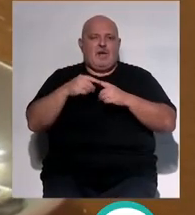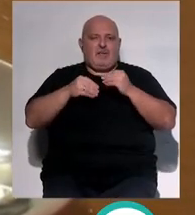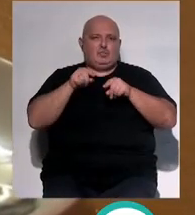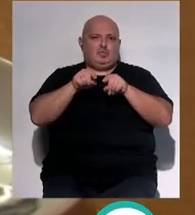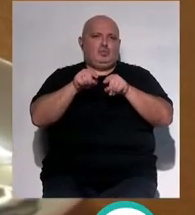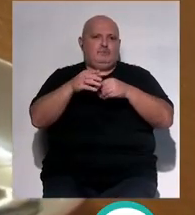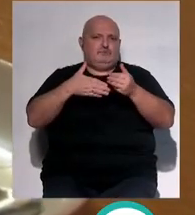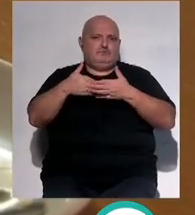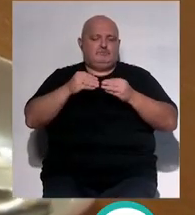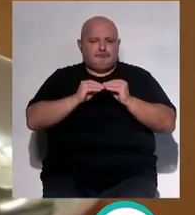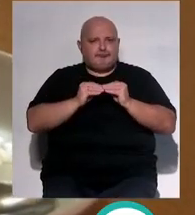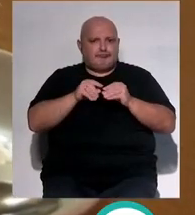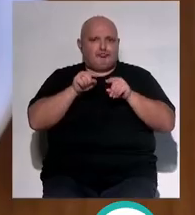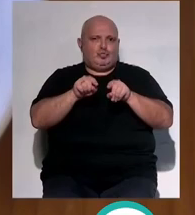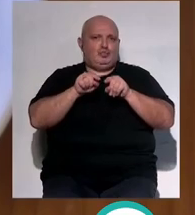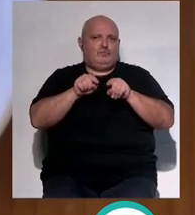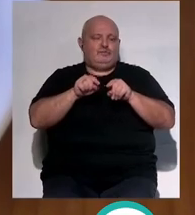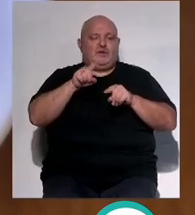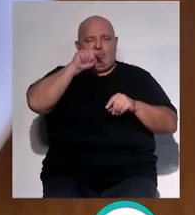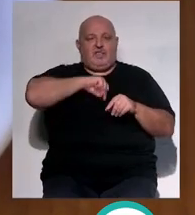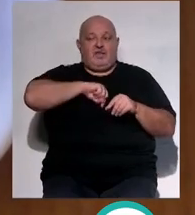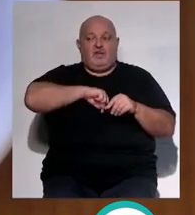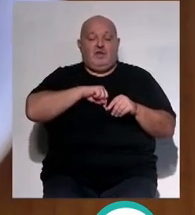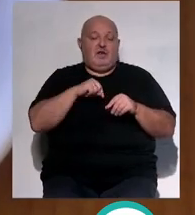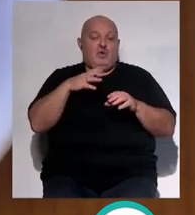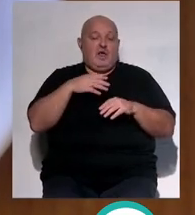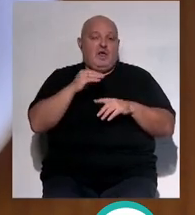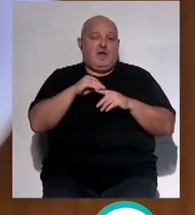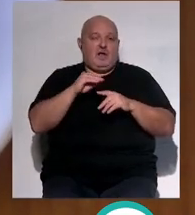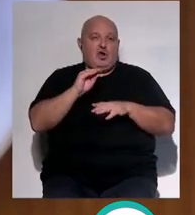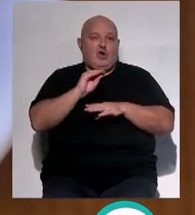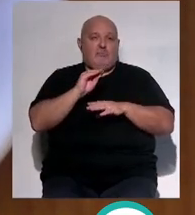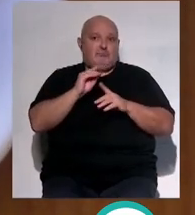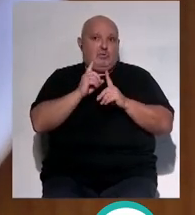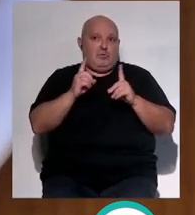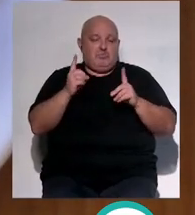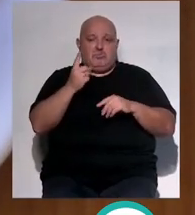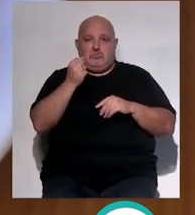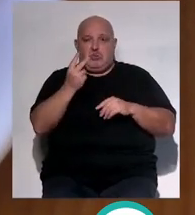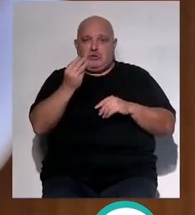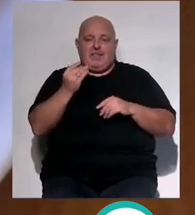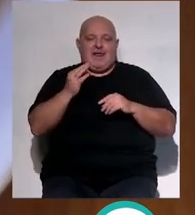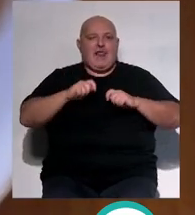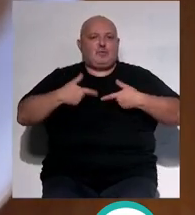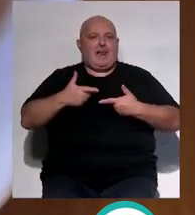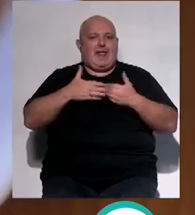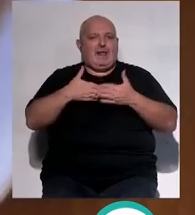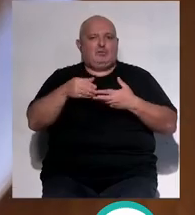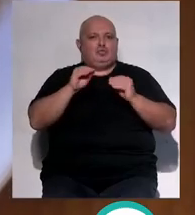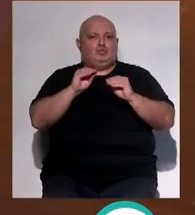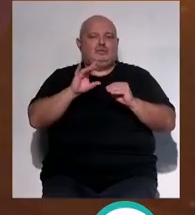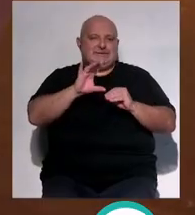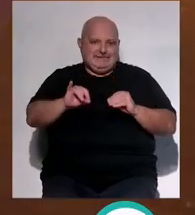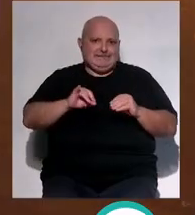que hacer tú tiene que ser casera y tienes que ser consciente de que al no llevar conservantes ni nada te va a durar como poco dos o tres días entonces vas a tener que emplear